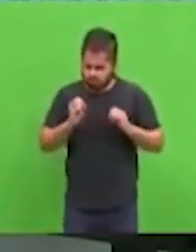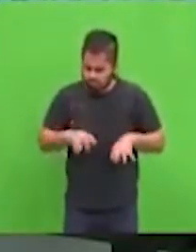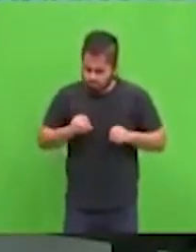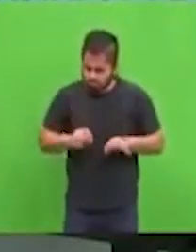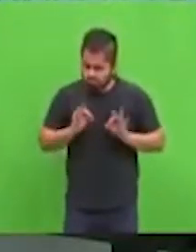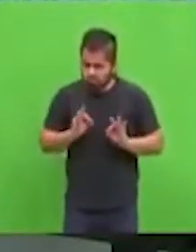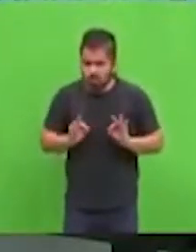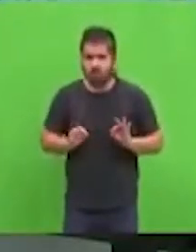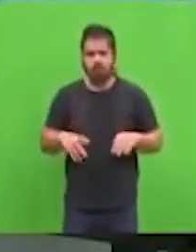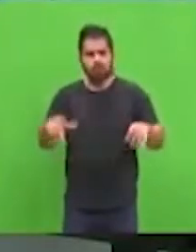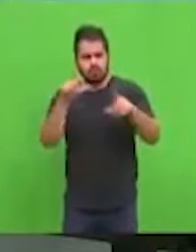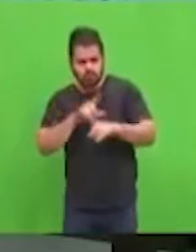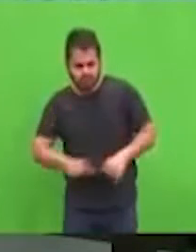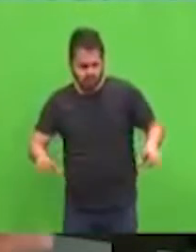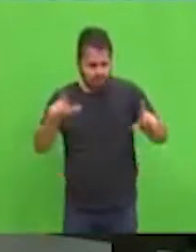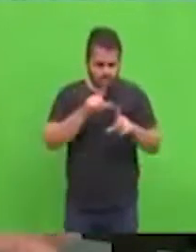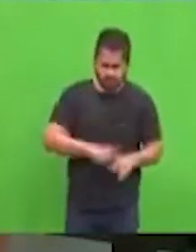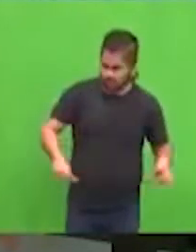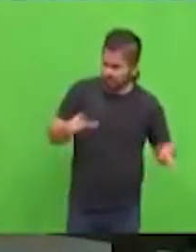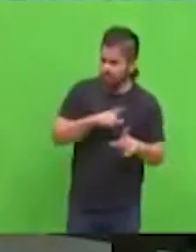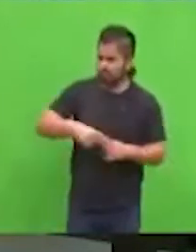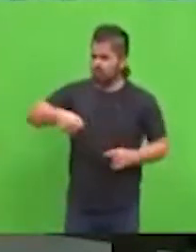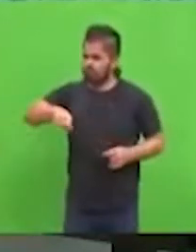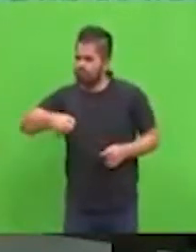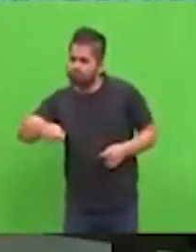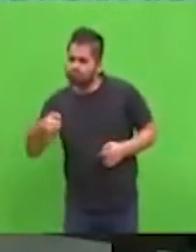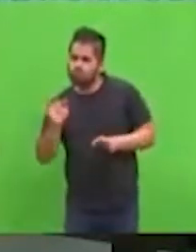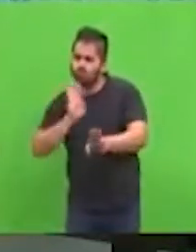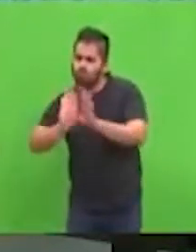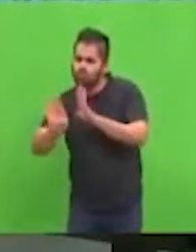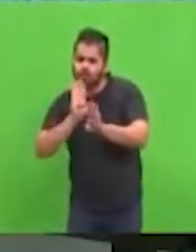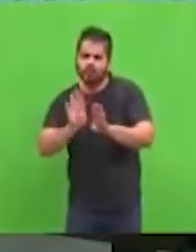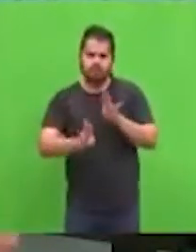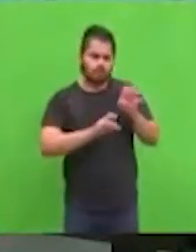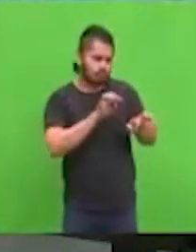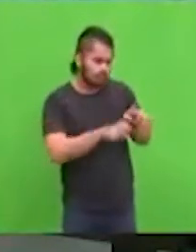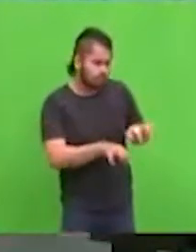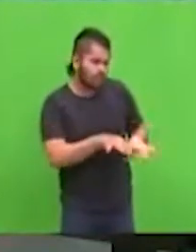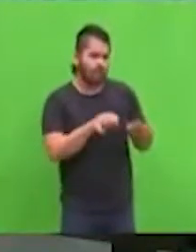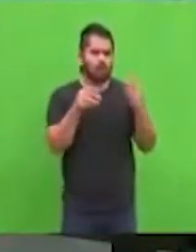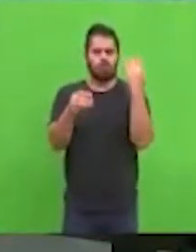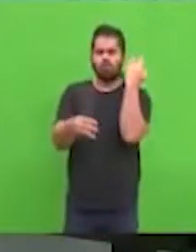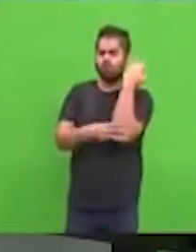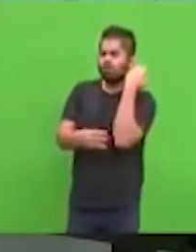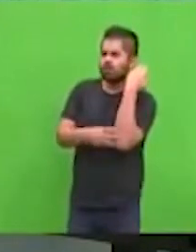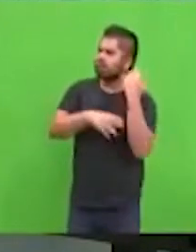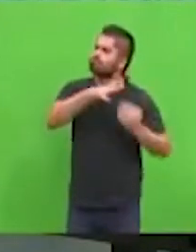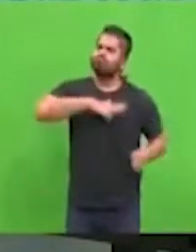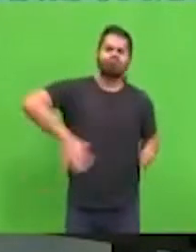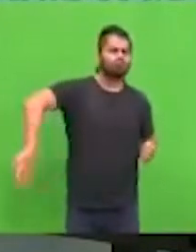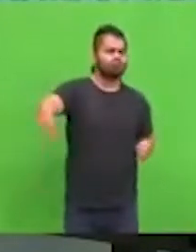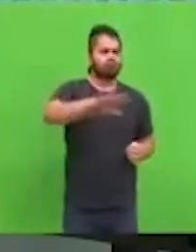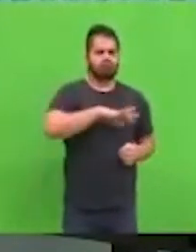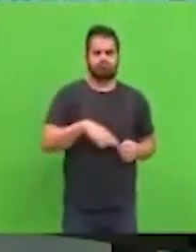este proyecto va a llegar a abarcar con su señal todo el país, entonces vamos a llegar a toda la población de